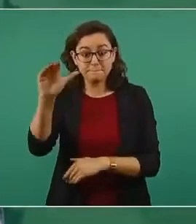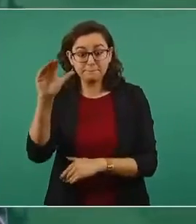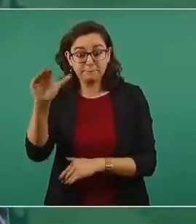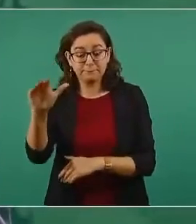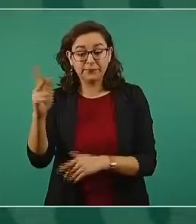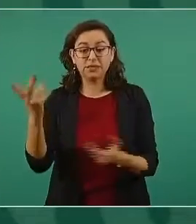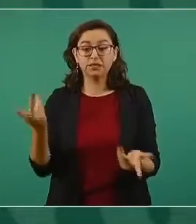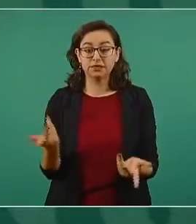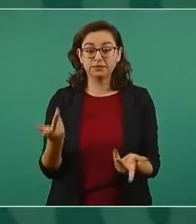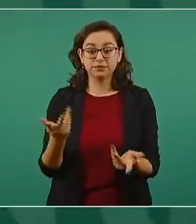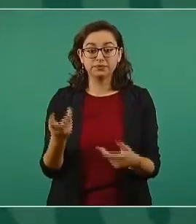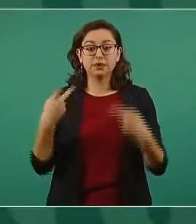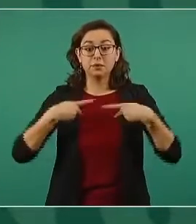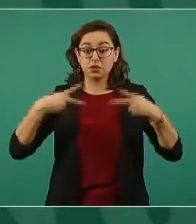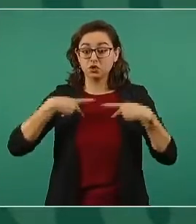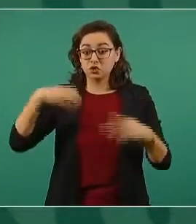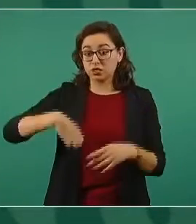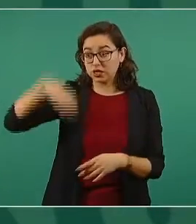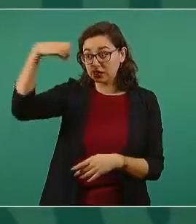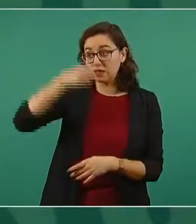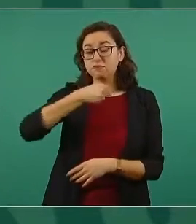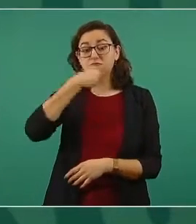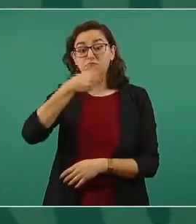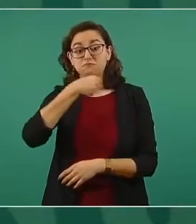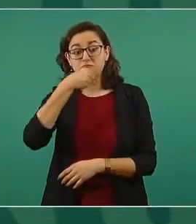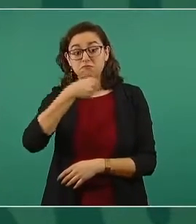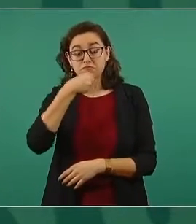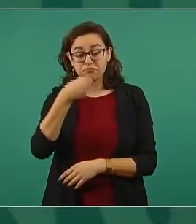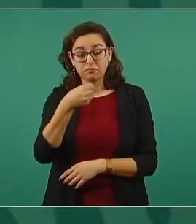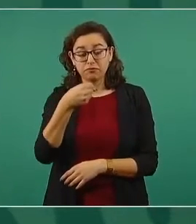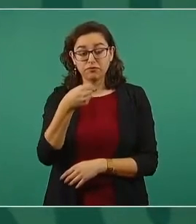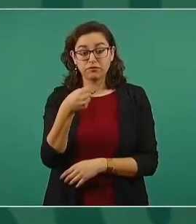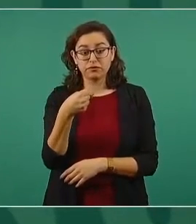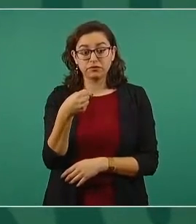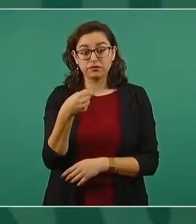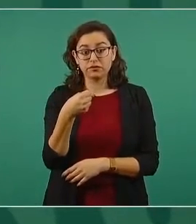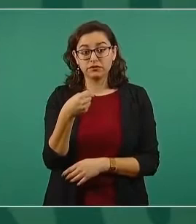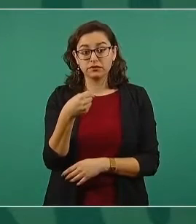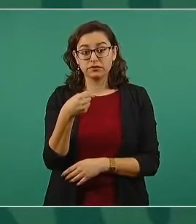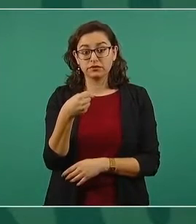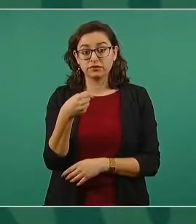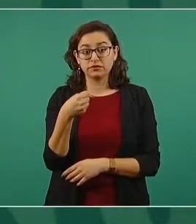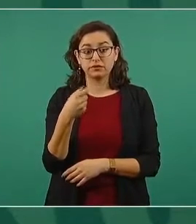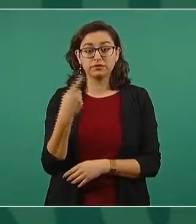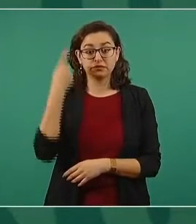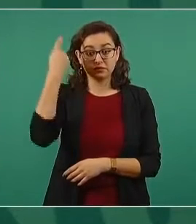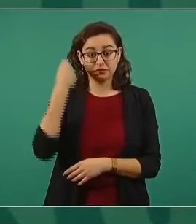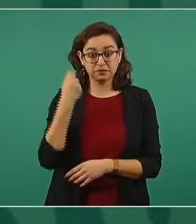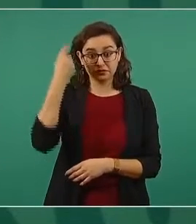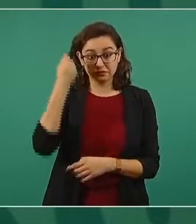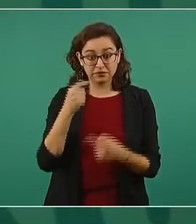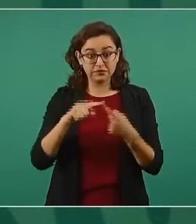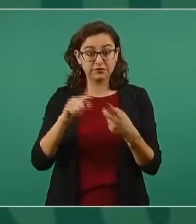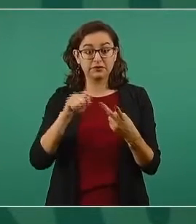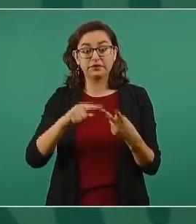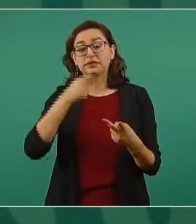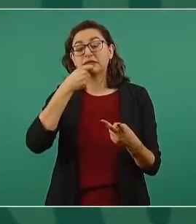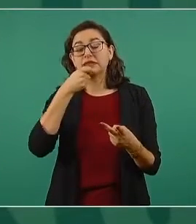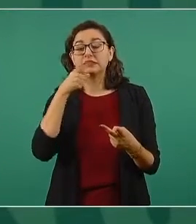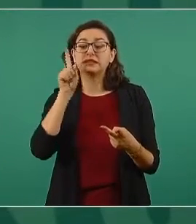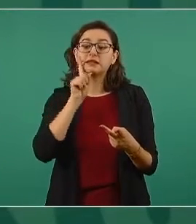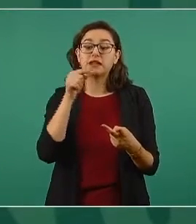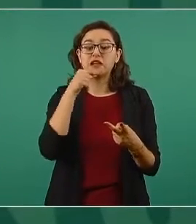la pensión a los adultos mayores, la pensión a niñas, a niños con